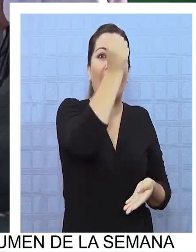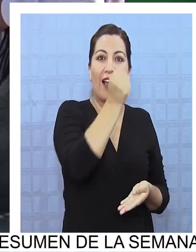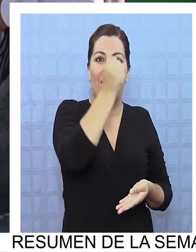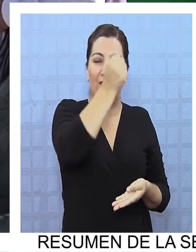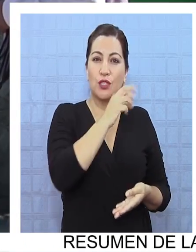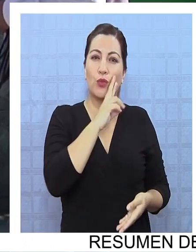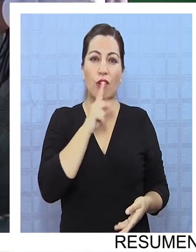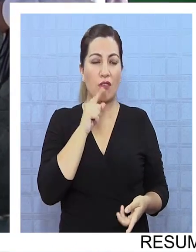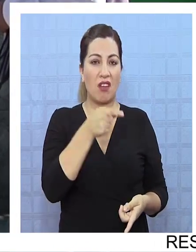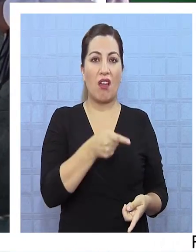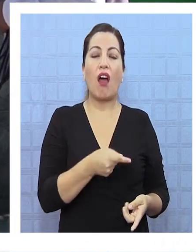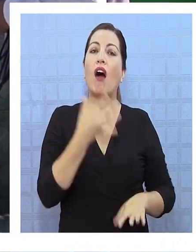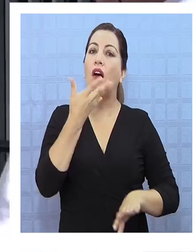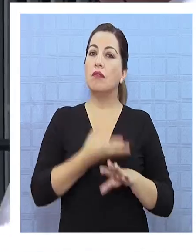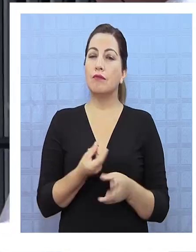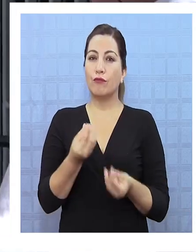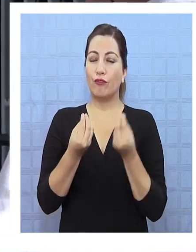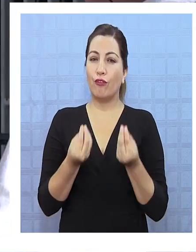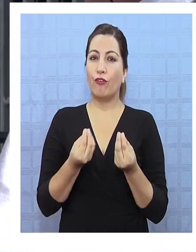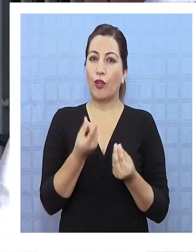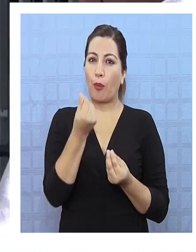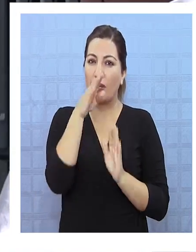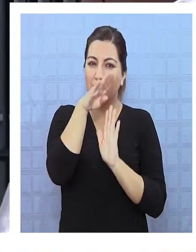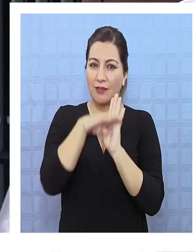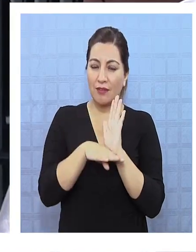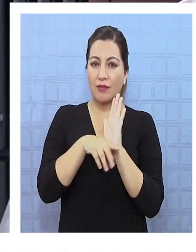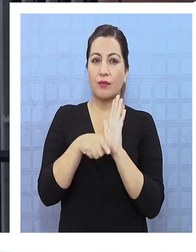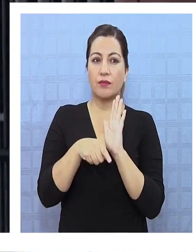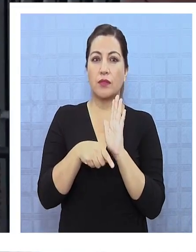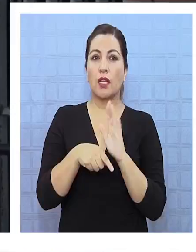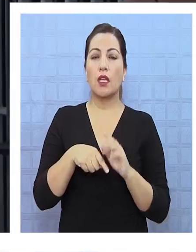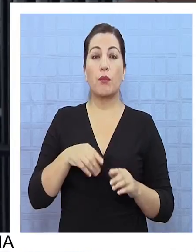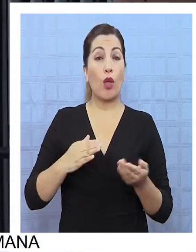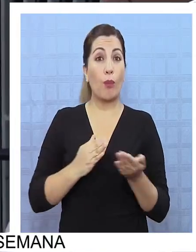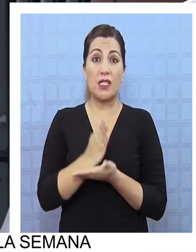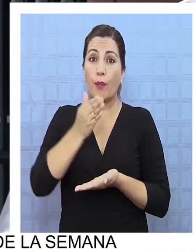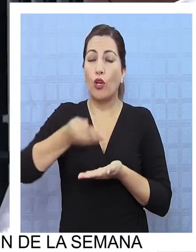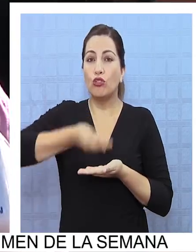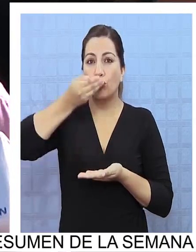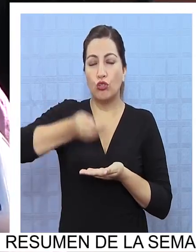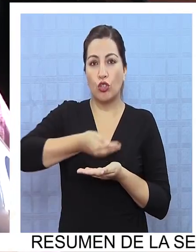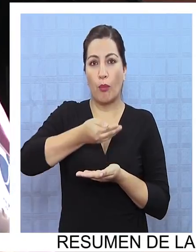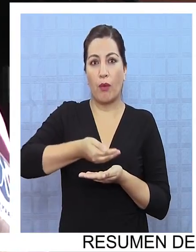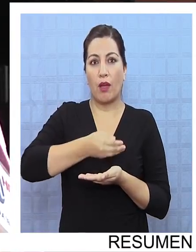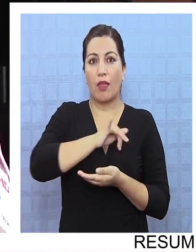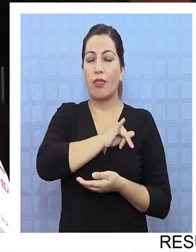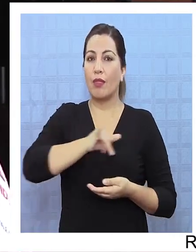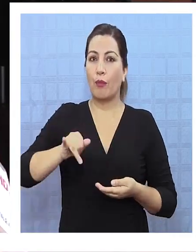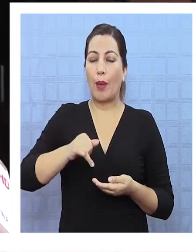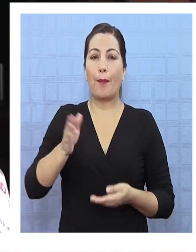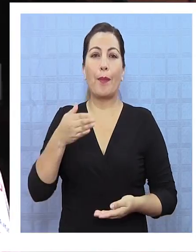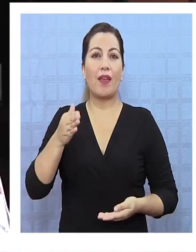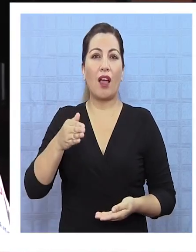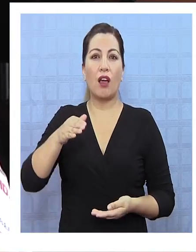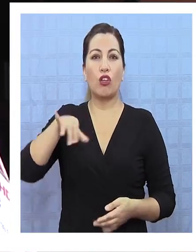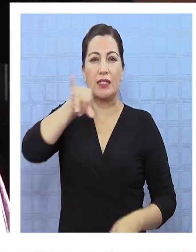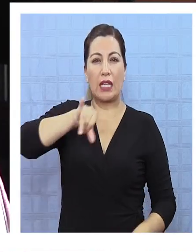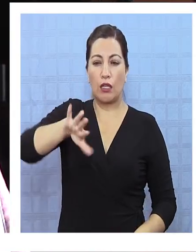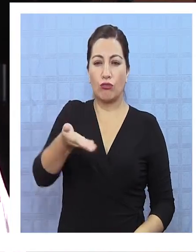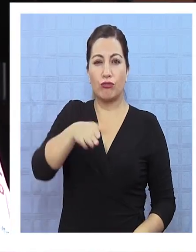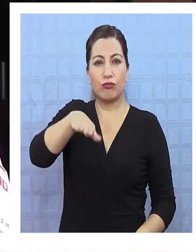Así que es una buena oferta y como les decía recién, esas entradas de sopa, ceviche, y de fondo tenemos un rico pescado frito,